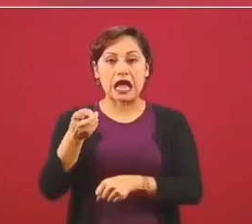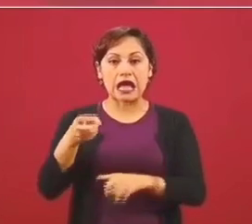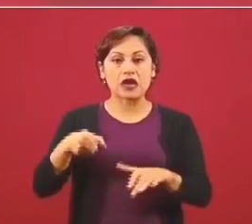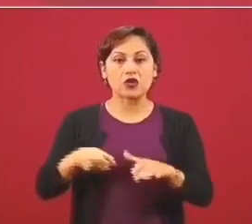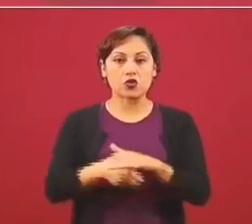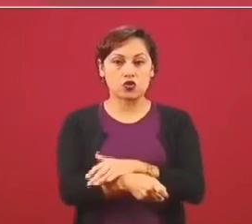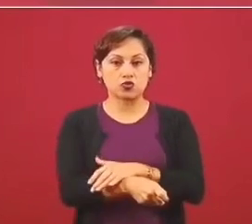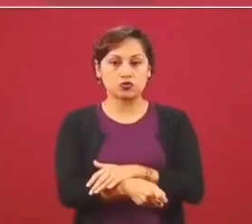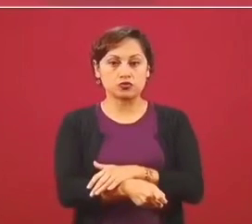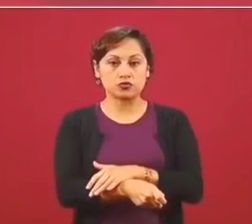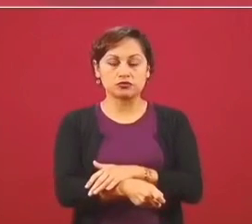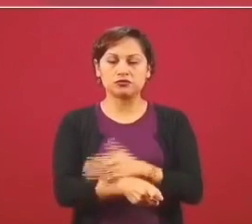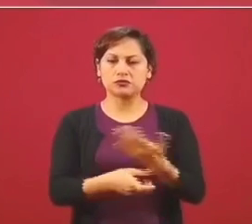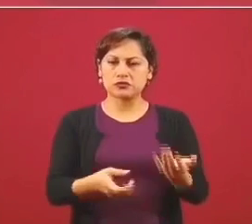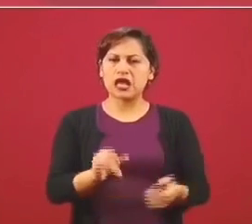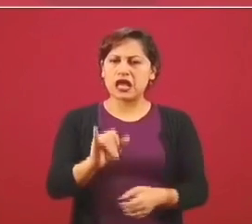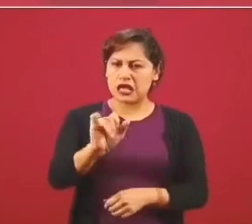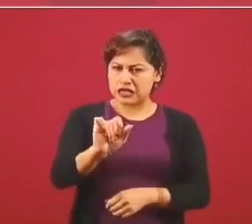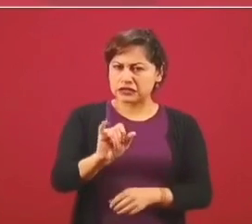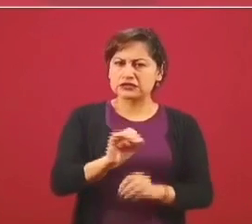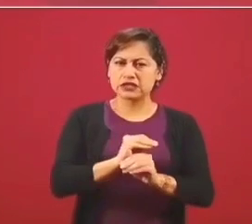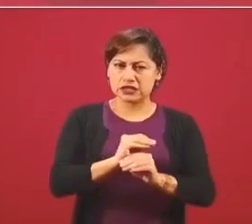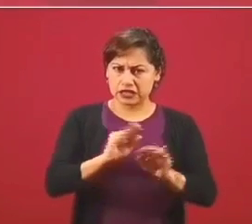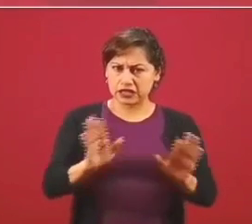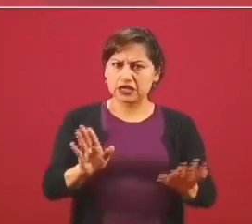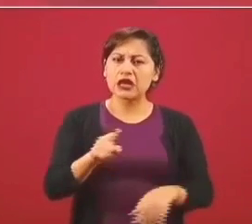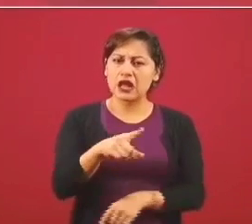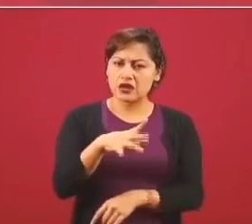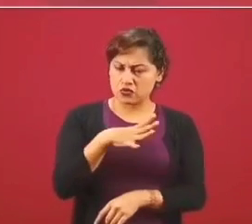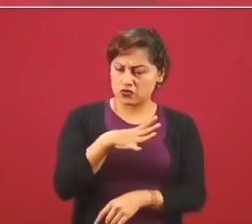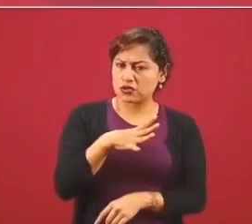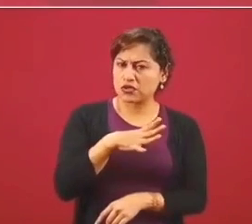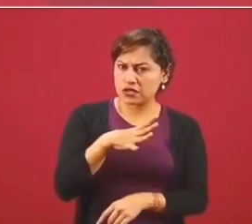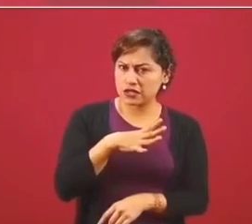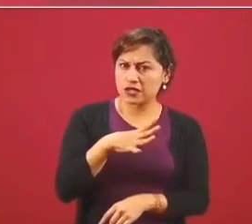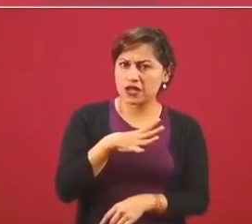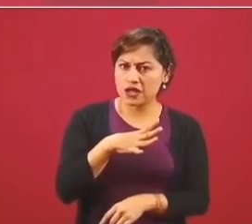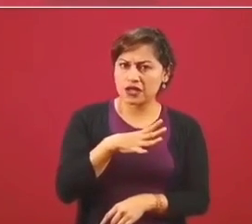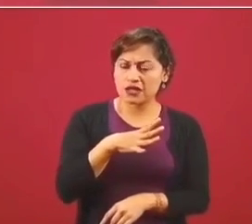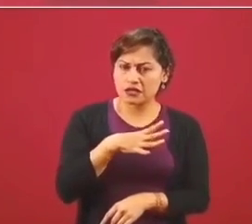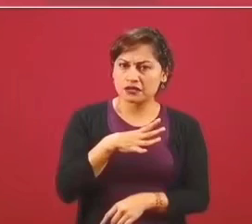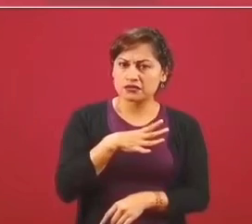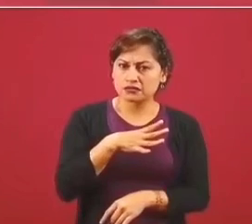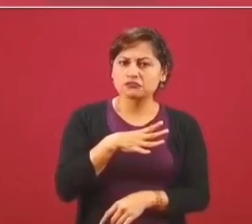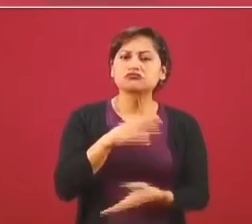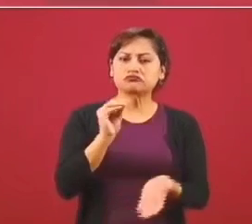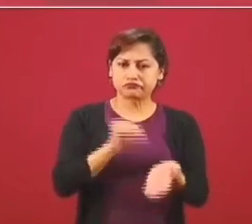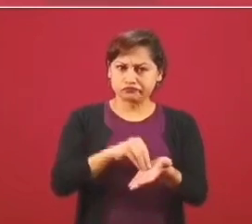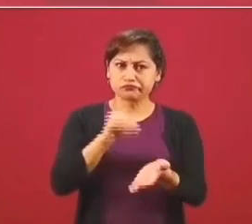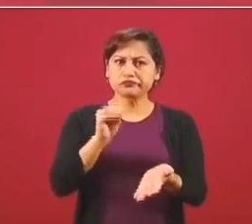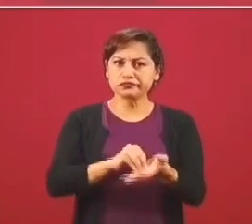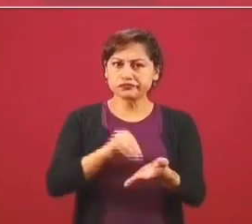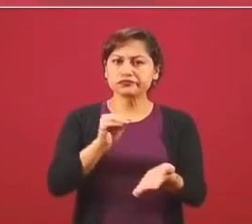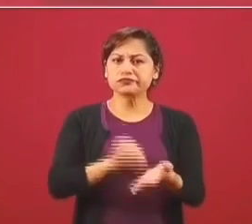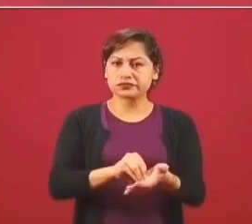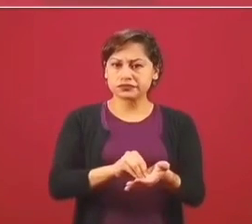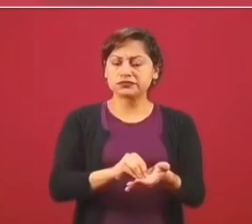existía y desgraciadamente todavía sigue existiendo, pero arriba